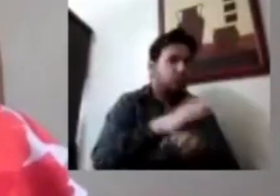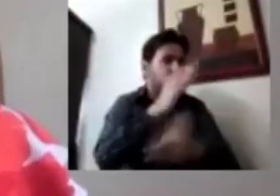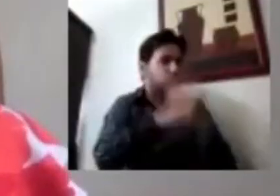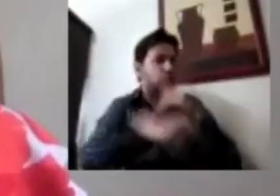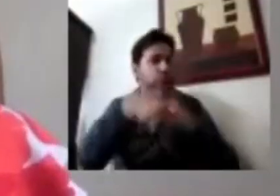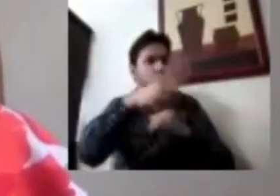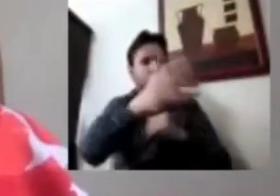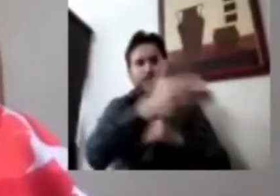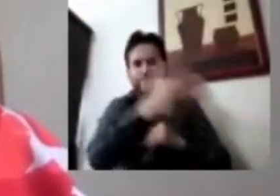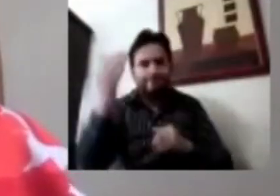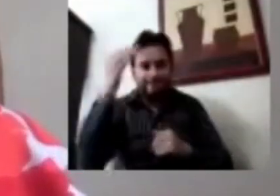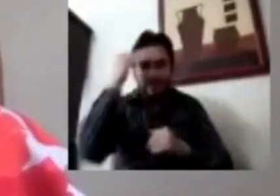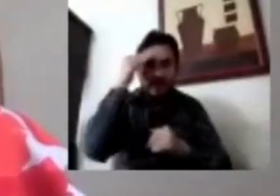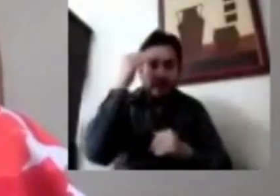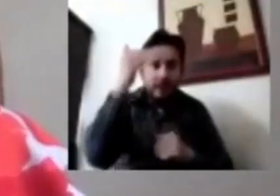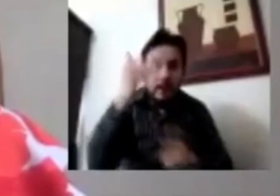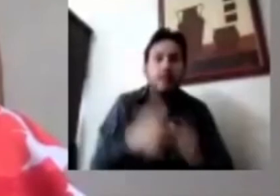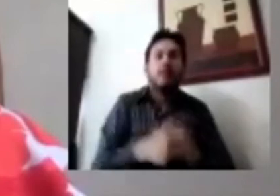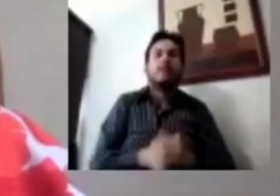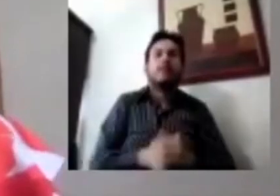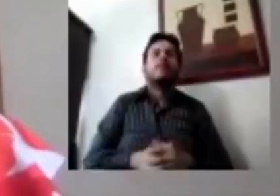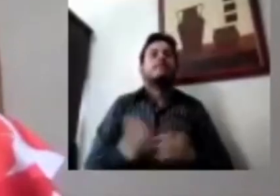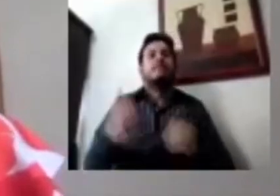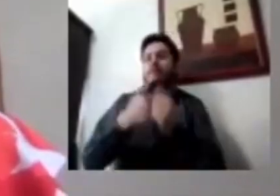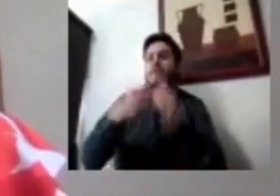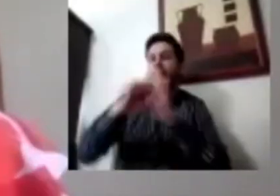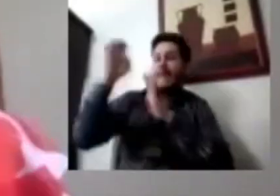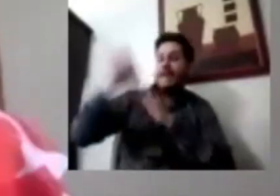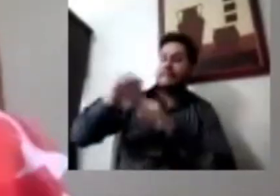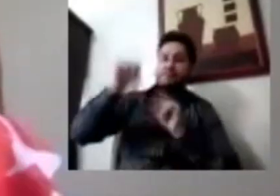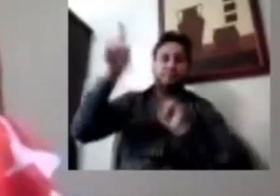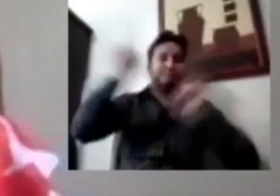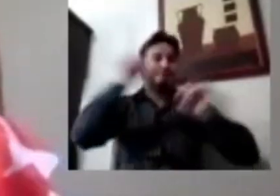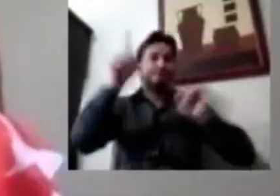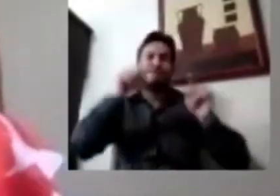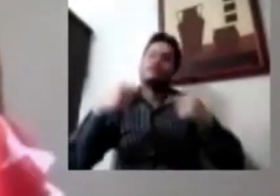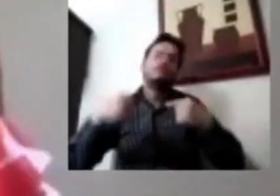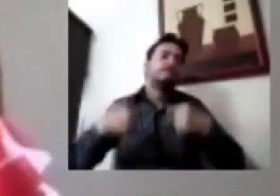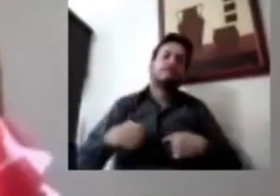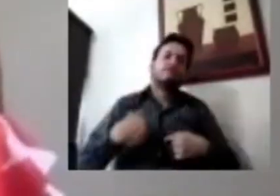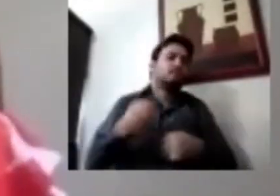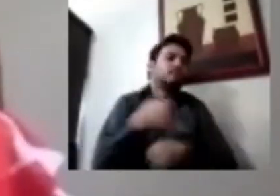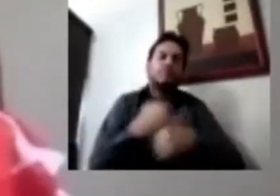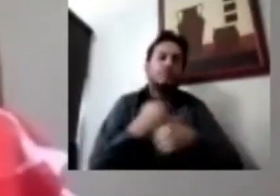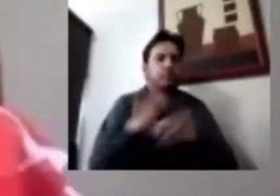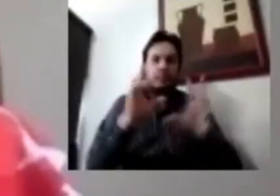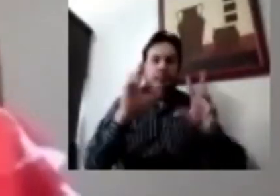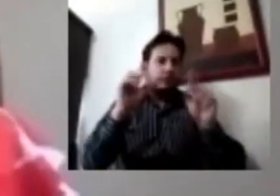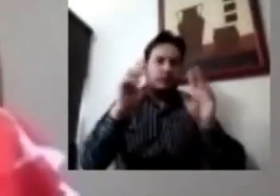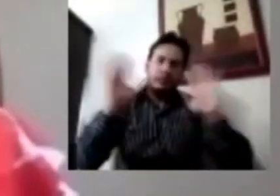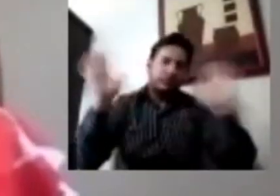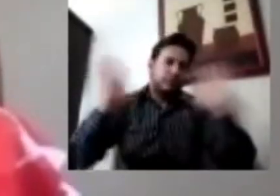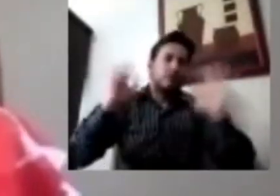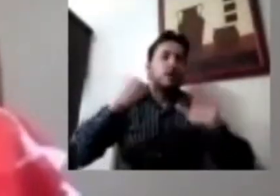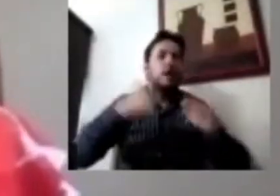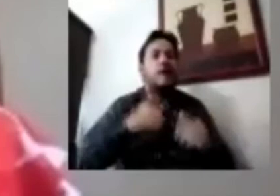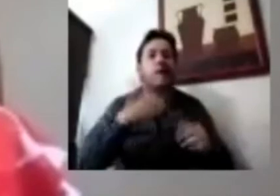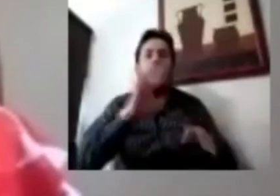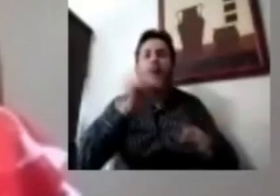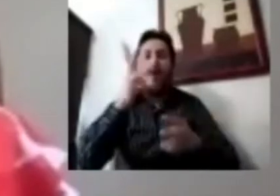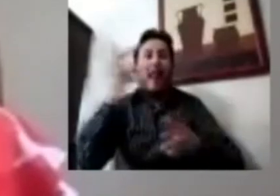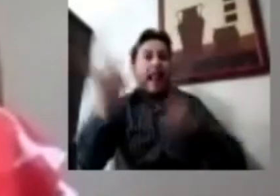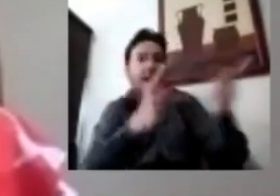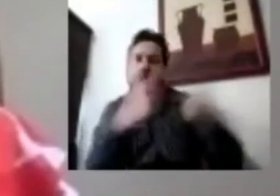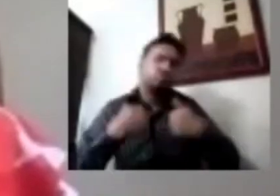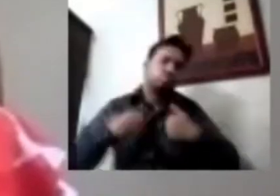Yo vengo, a diferencia del resto de los panelistas, yo no soy encuestóloga, yo soy investigadora. El apoyo